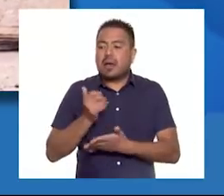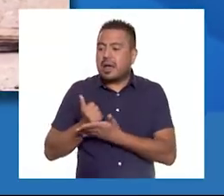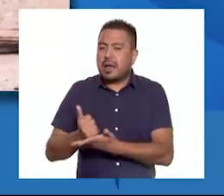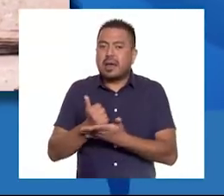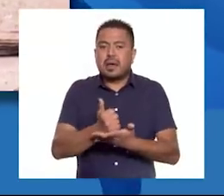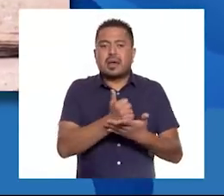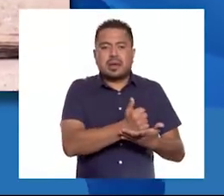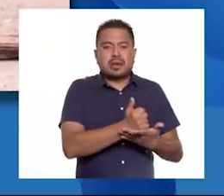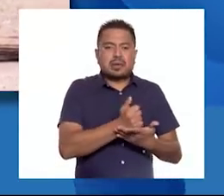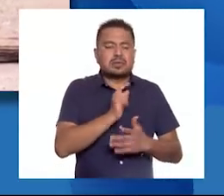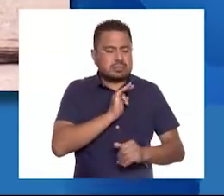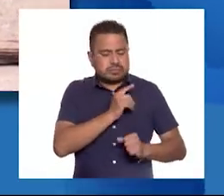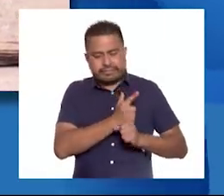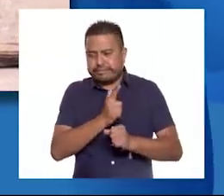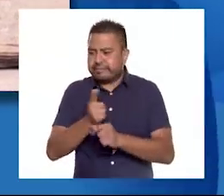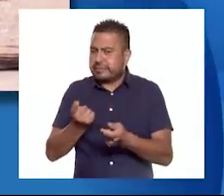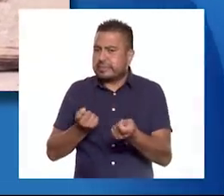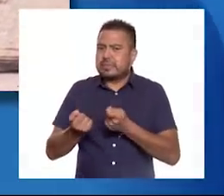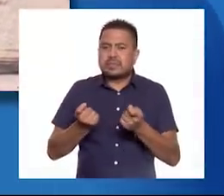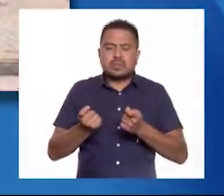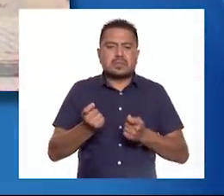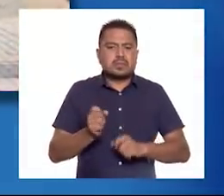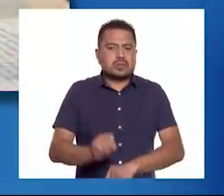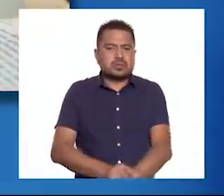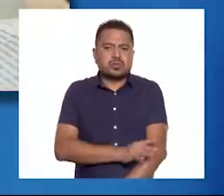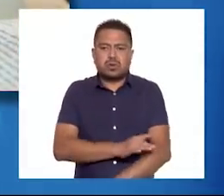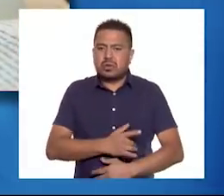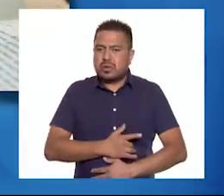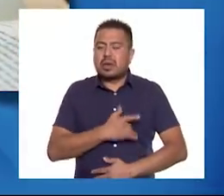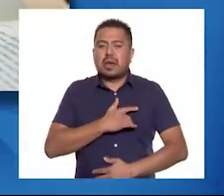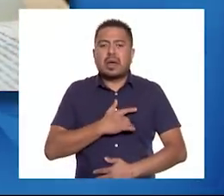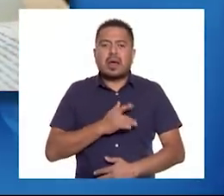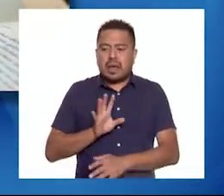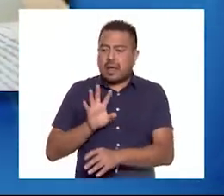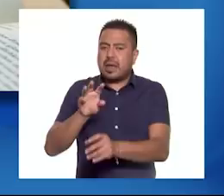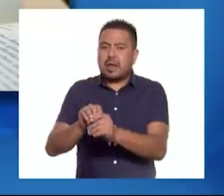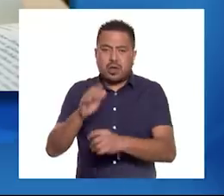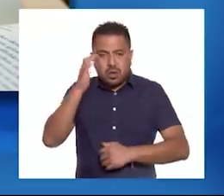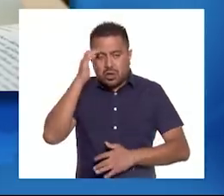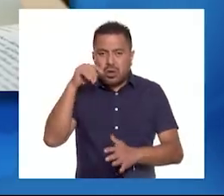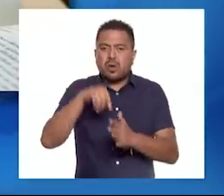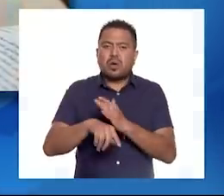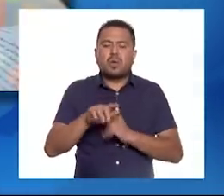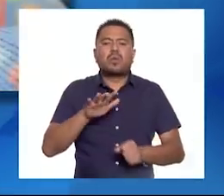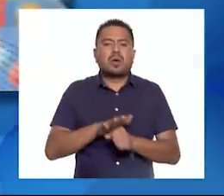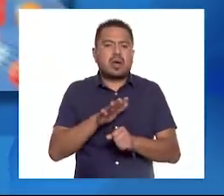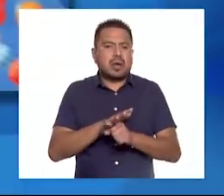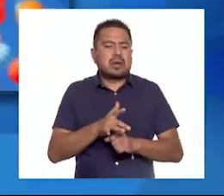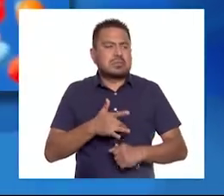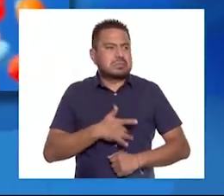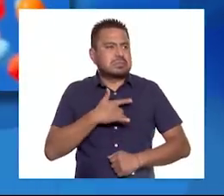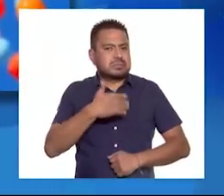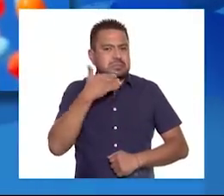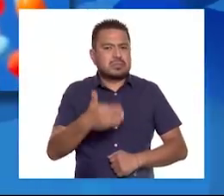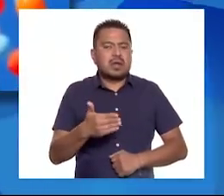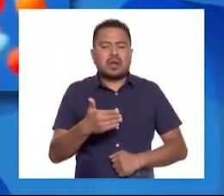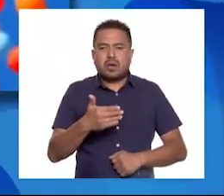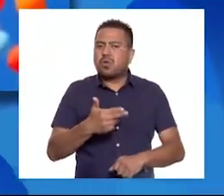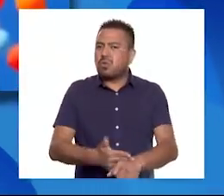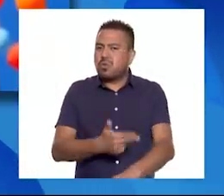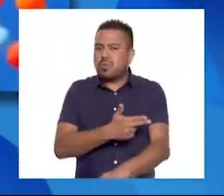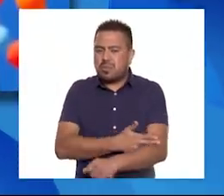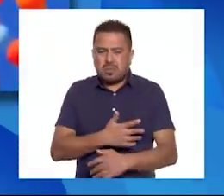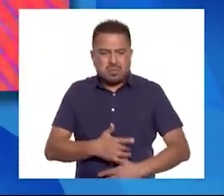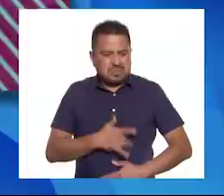a otros a identificar y regular sus propias emociones, empleando el conocimiento, la generosidad y el sentido del humor.